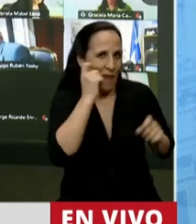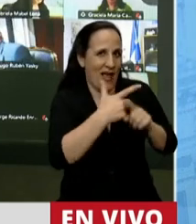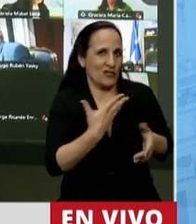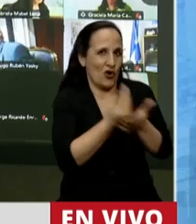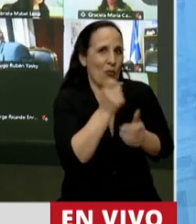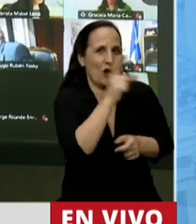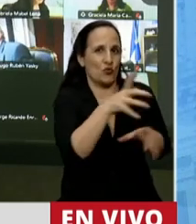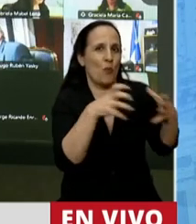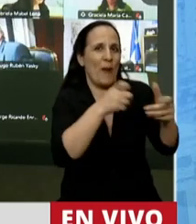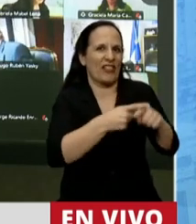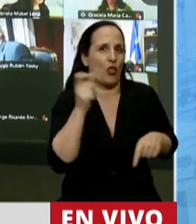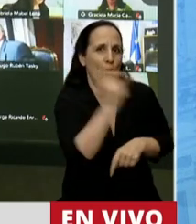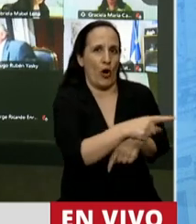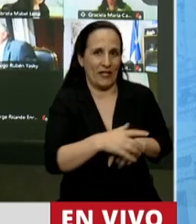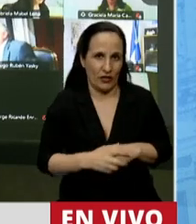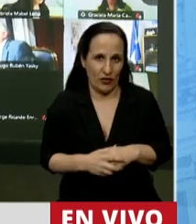Y esto es así.